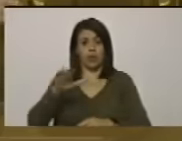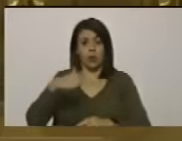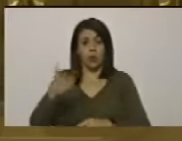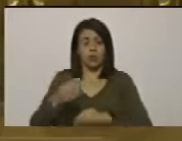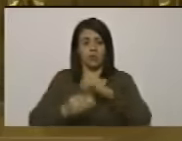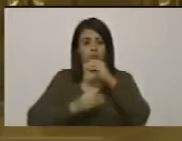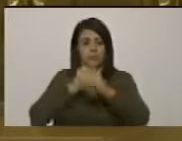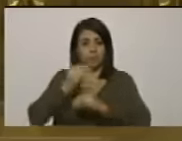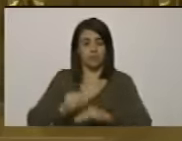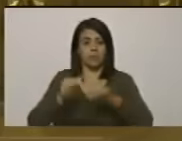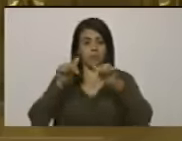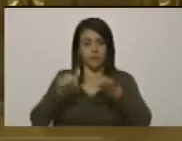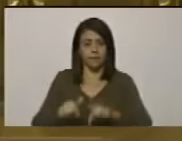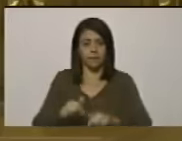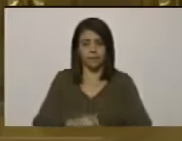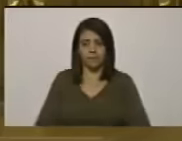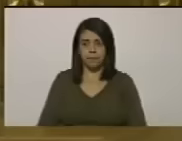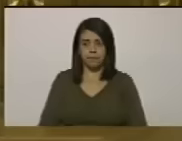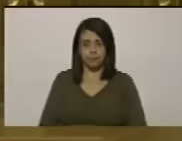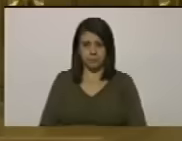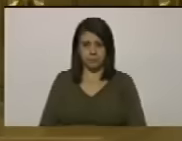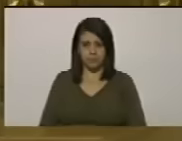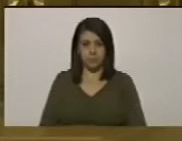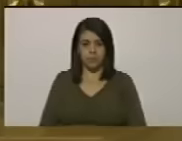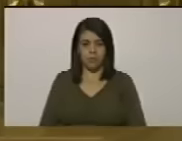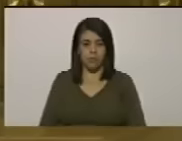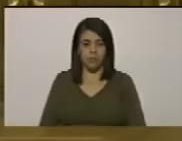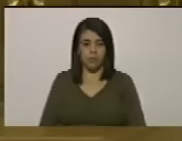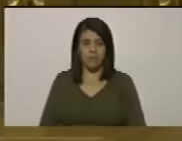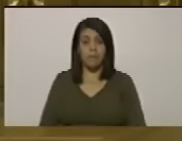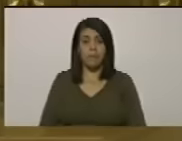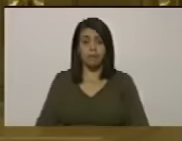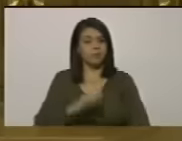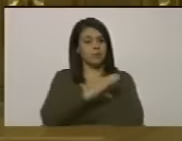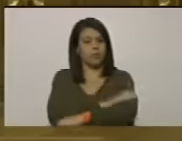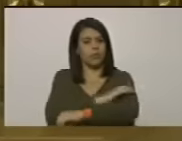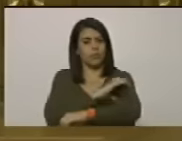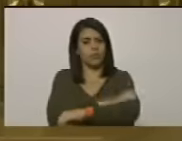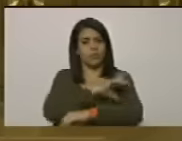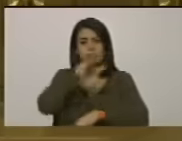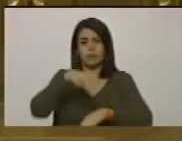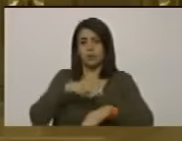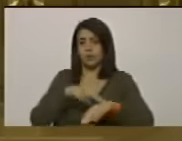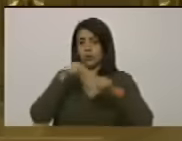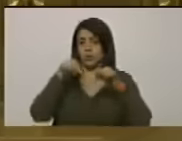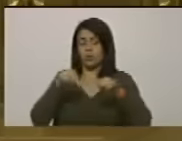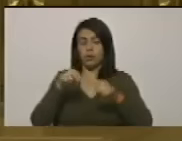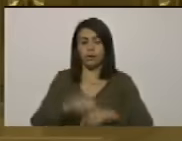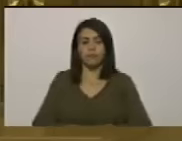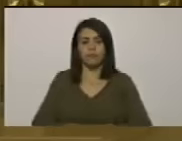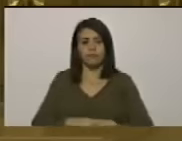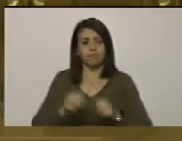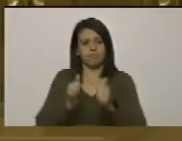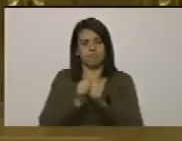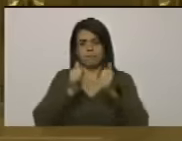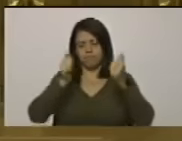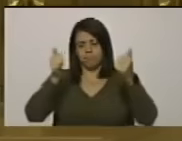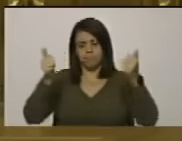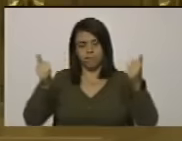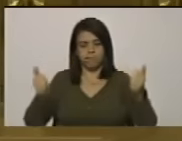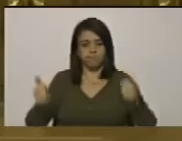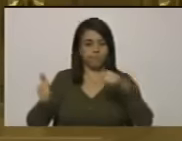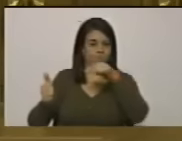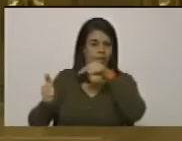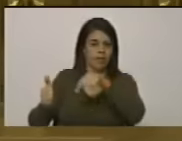insurgimos, cuando insurgimos, como una oposición nacionalista para romper, precisamente,